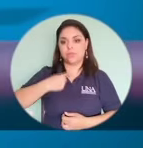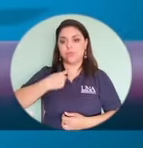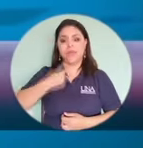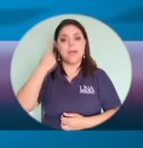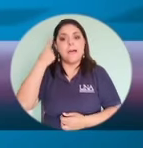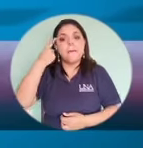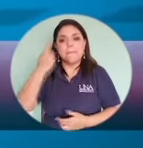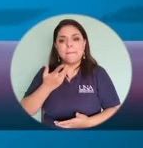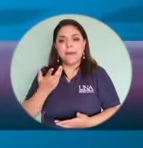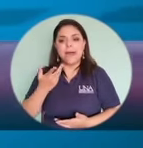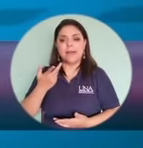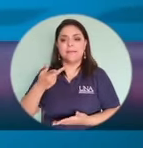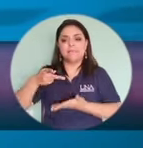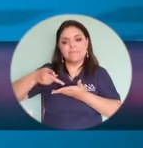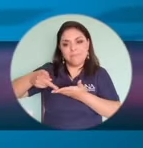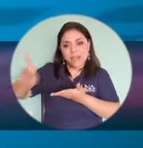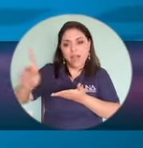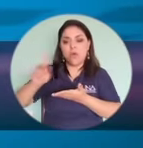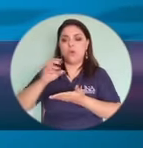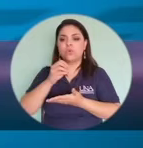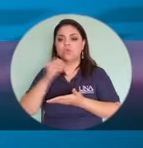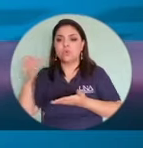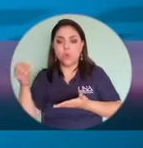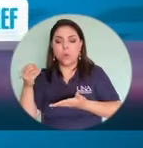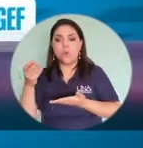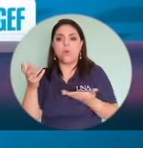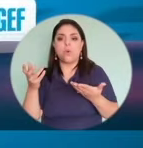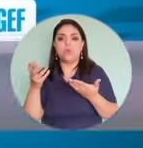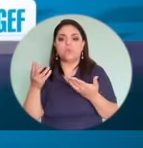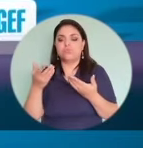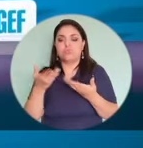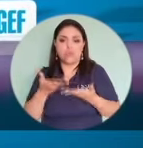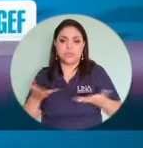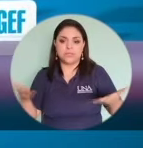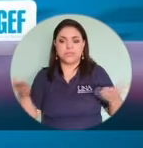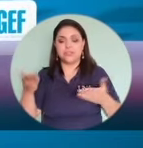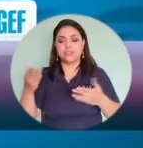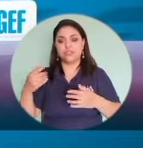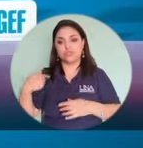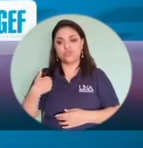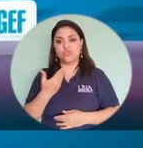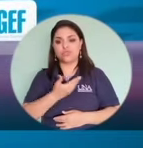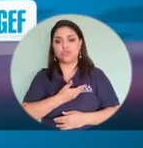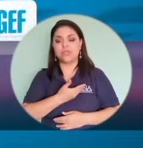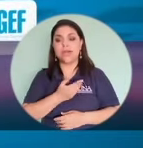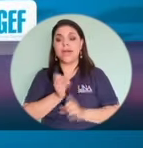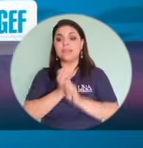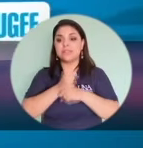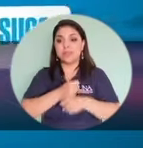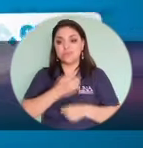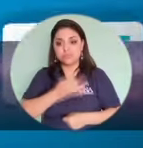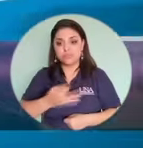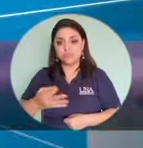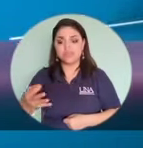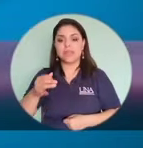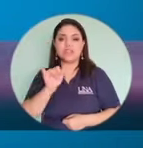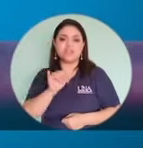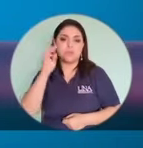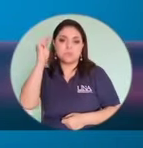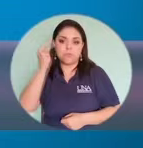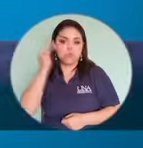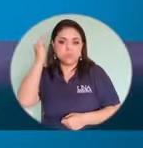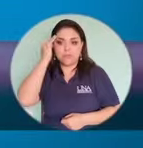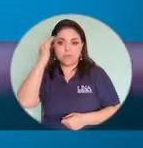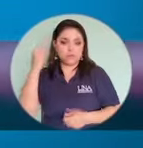para las transacciones o para las gestiones que los ciudadanos comúnmente realizamos, son motivos que ha generado que